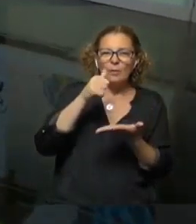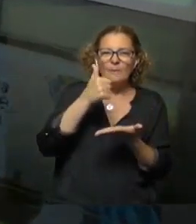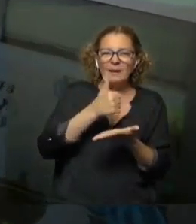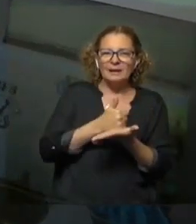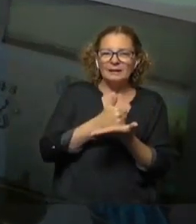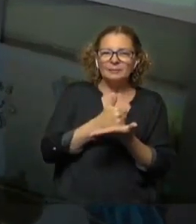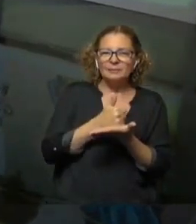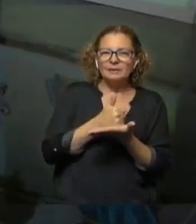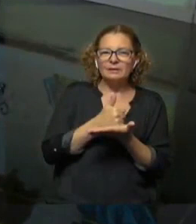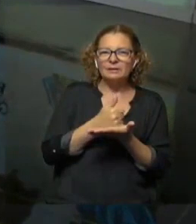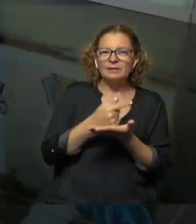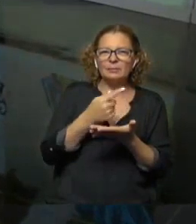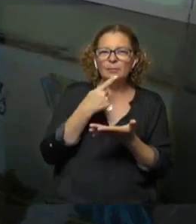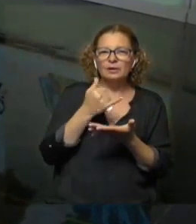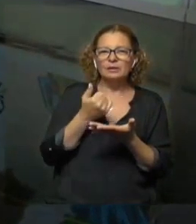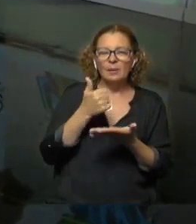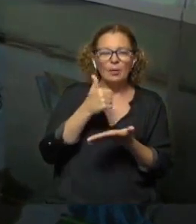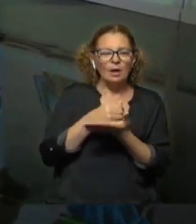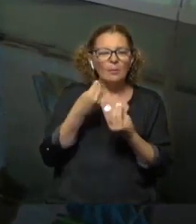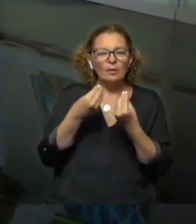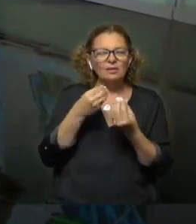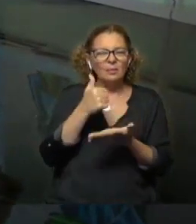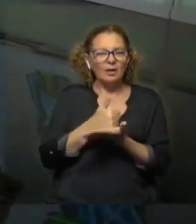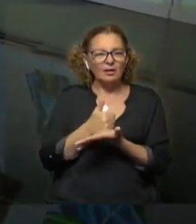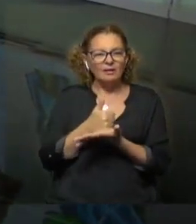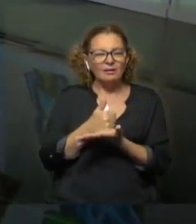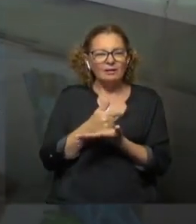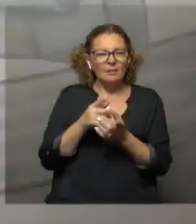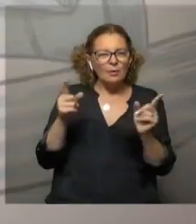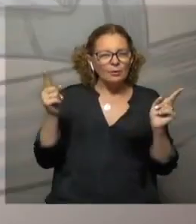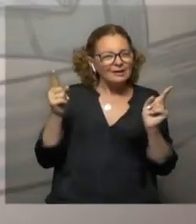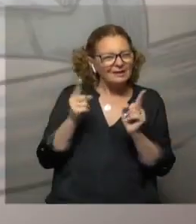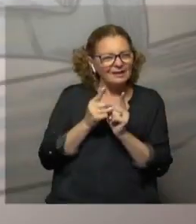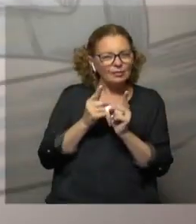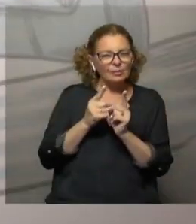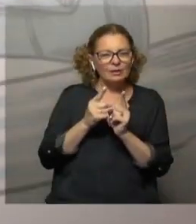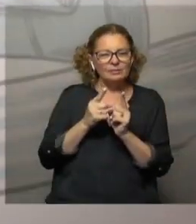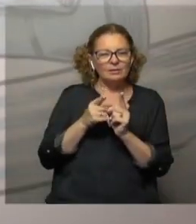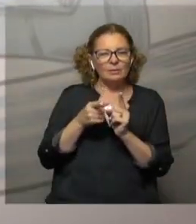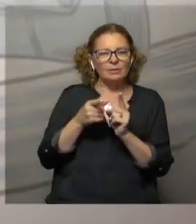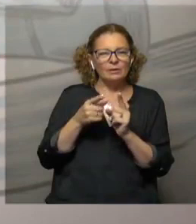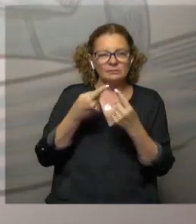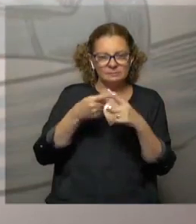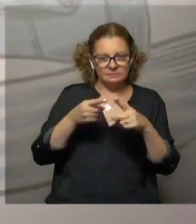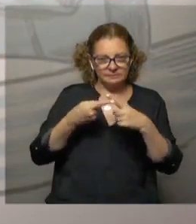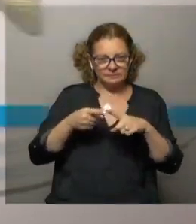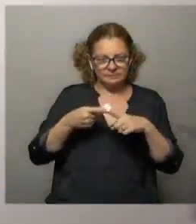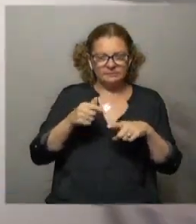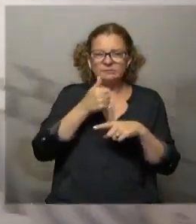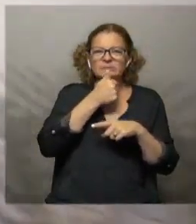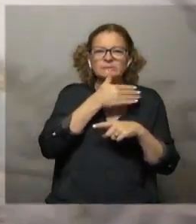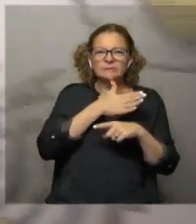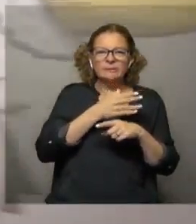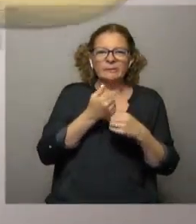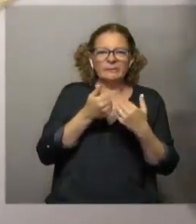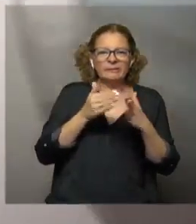todo, de dónde salimos, por qué estamos acá. Acá, muy resumidamente, hay como una serie de capítulos históricos al